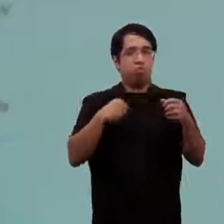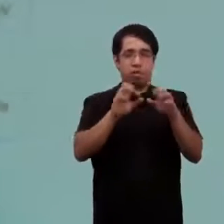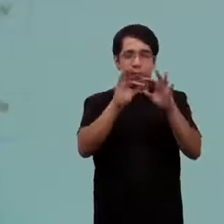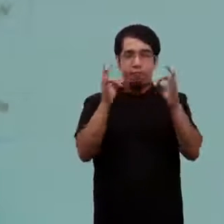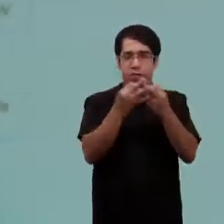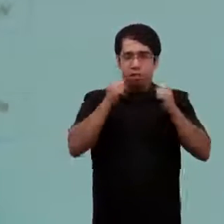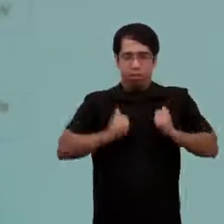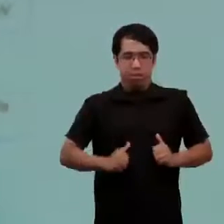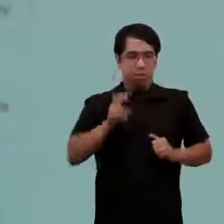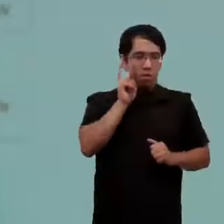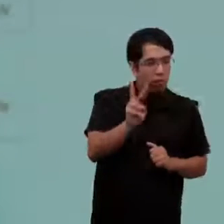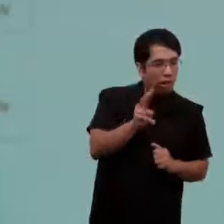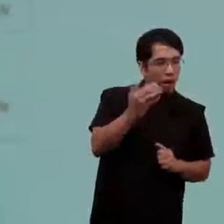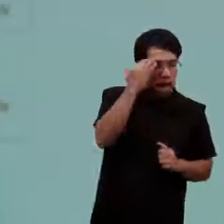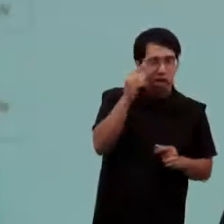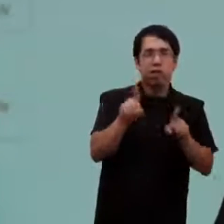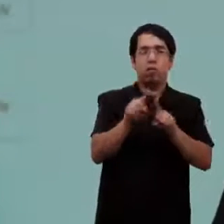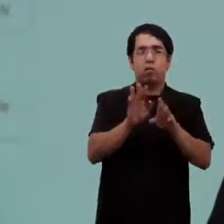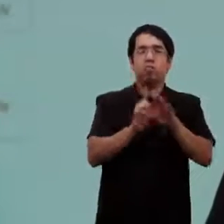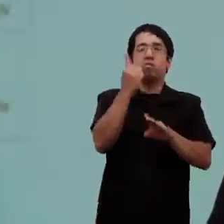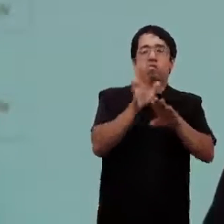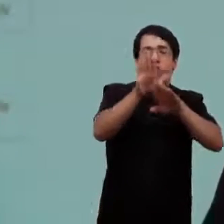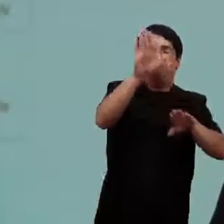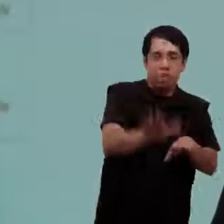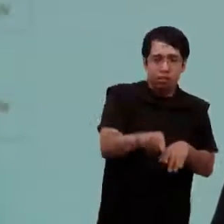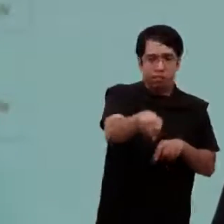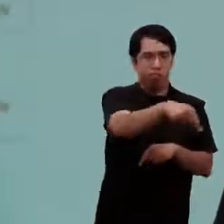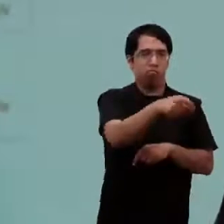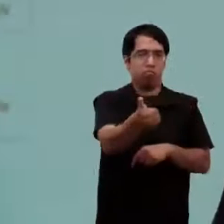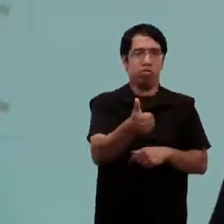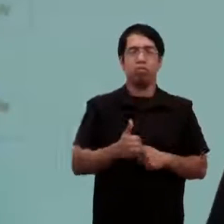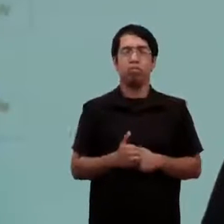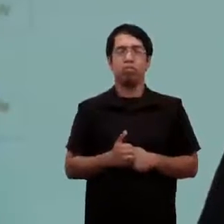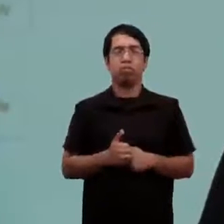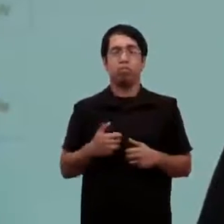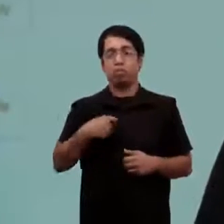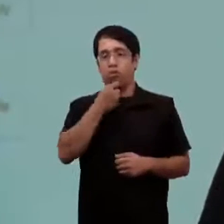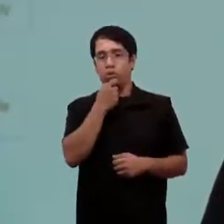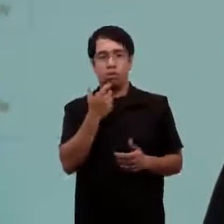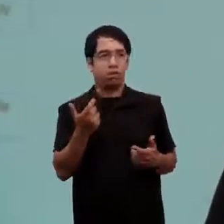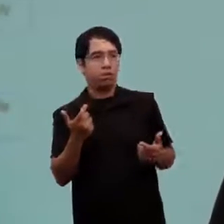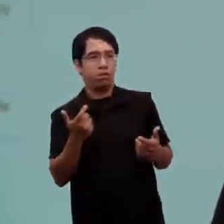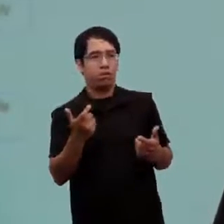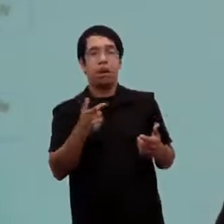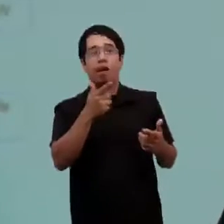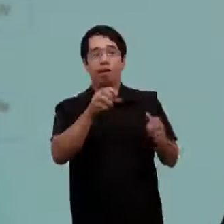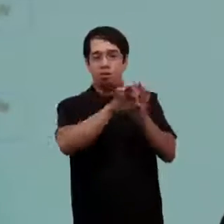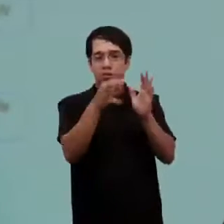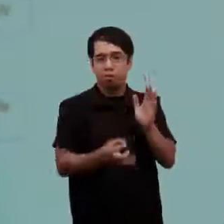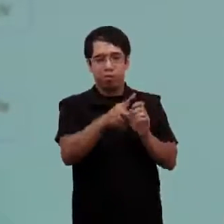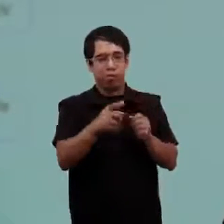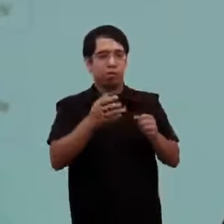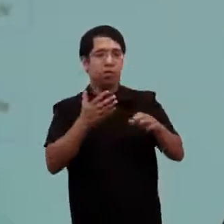es el primer paso y luego seguir con todo el flujo grama que tiene que ver, por ejemplo, con el acceso a la salud.